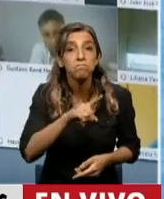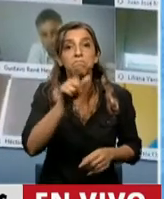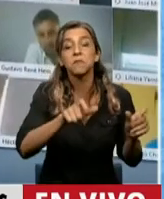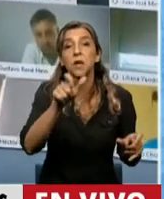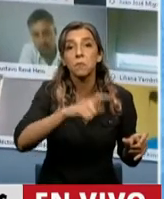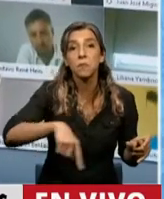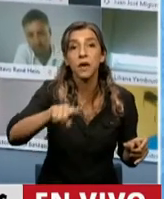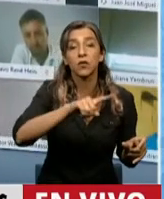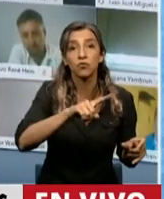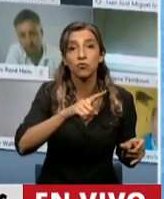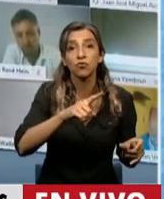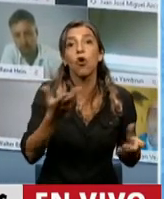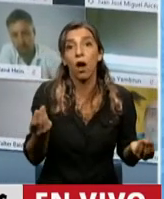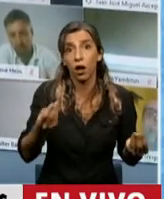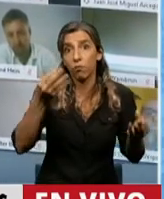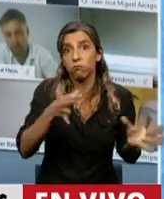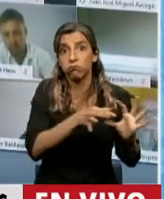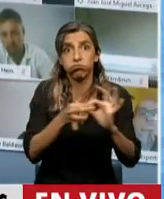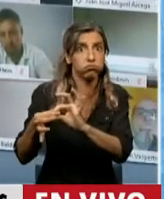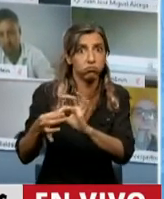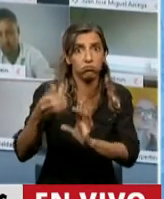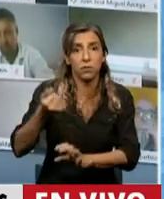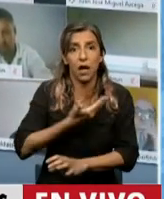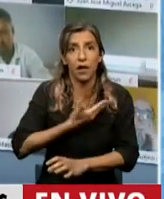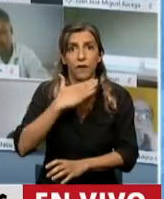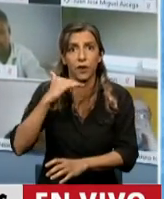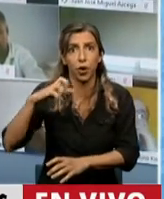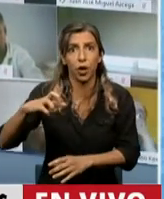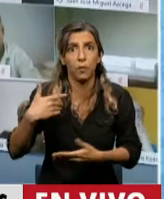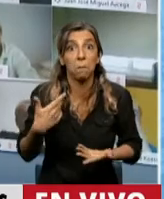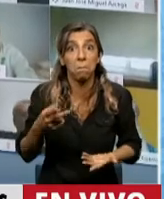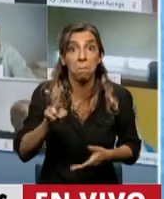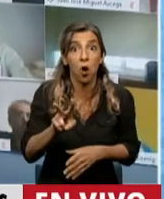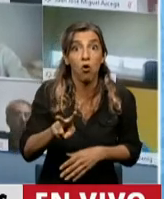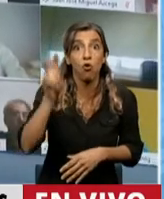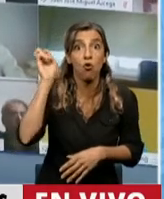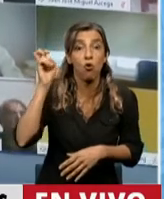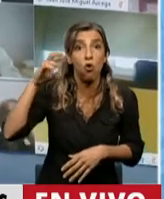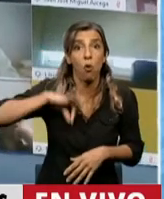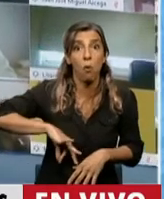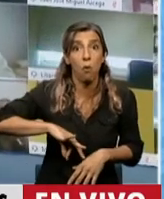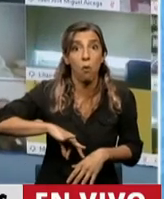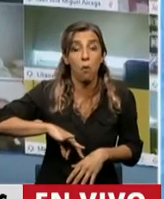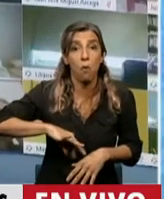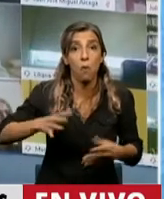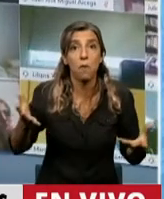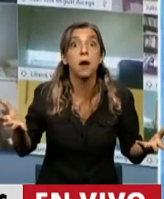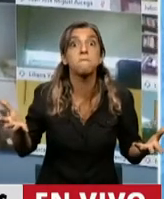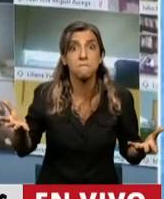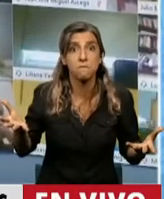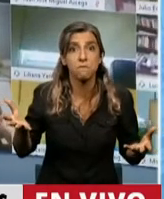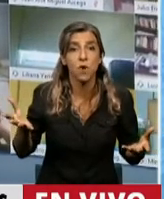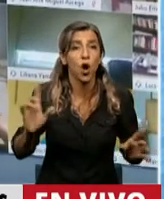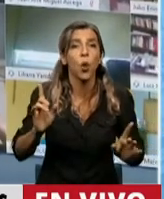de las AFJP cobran ingresos no de